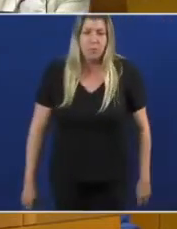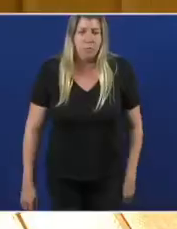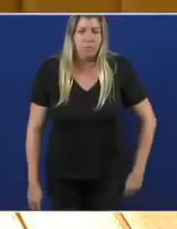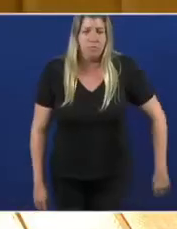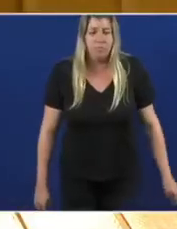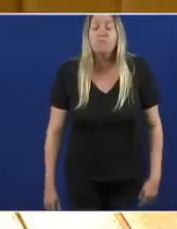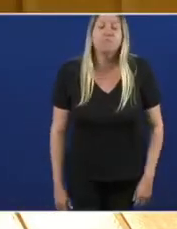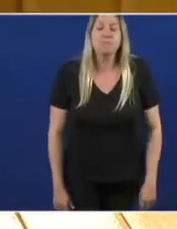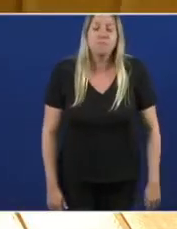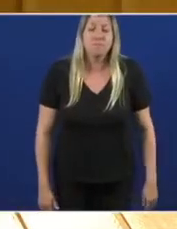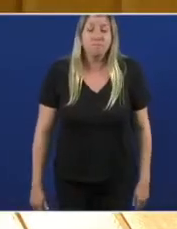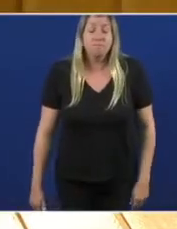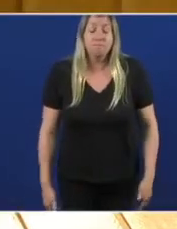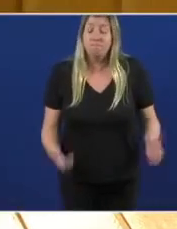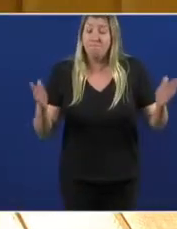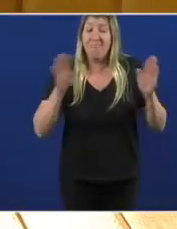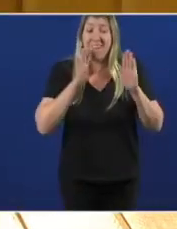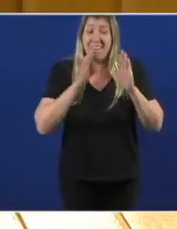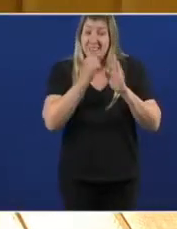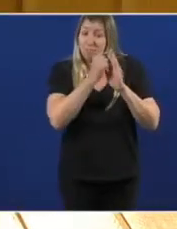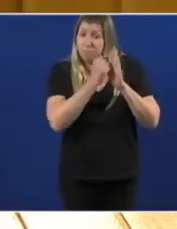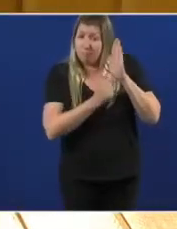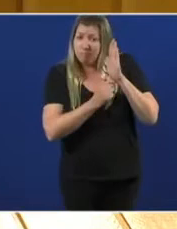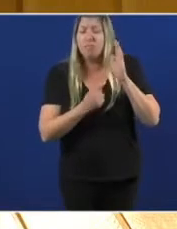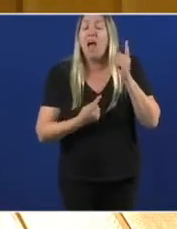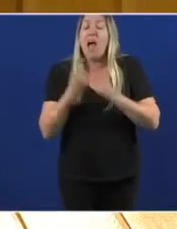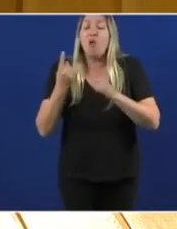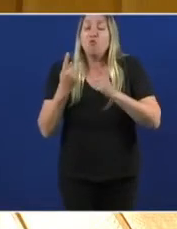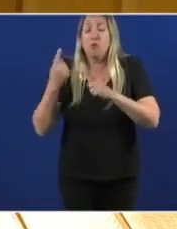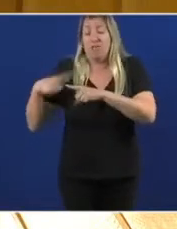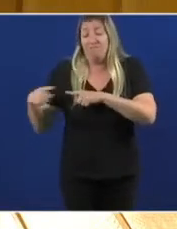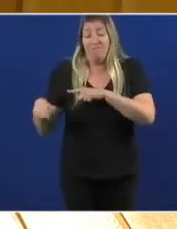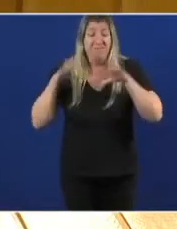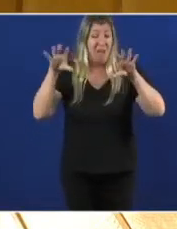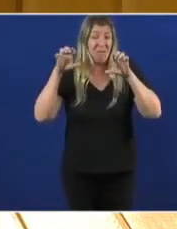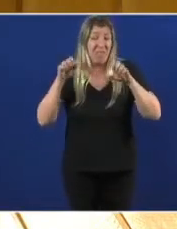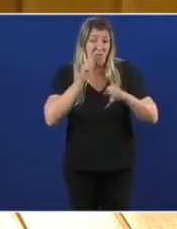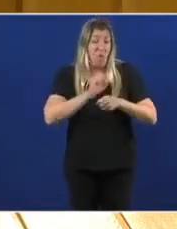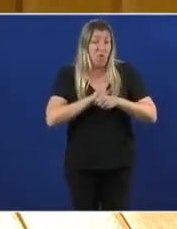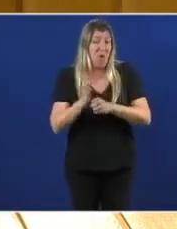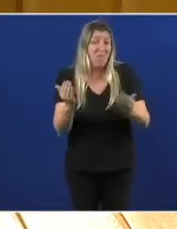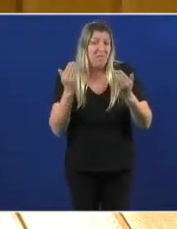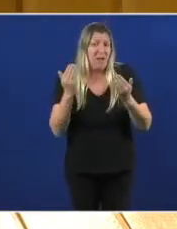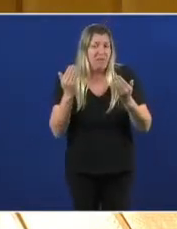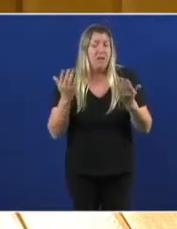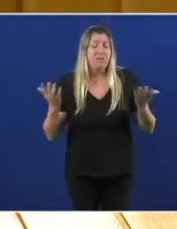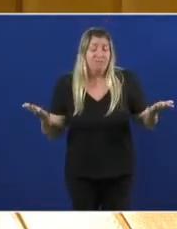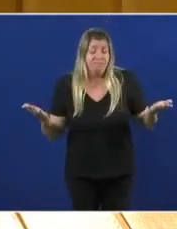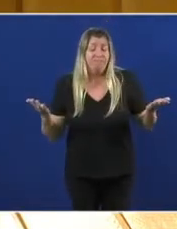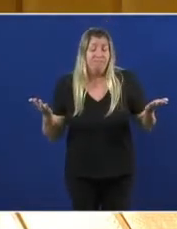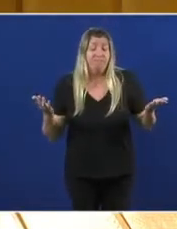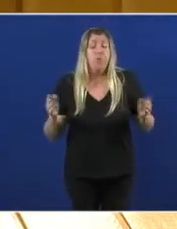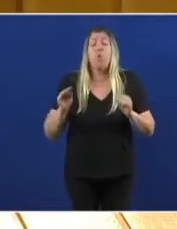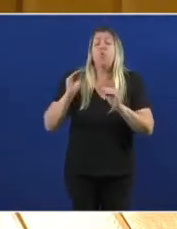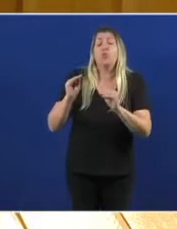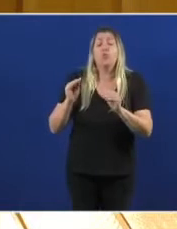Estas son, señor Feijó, algúnas das leccións que nos deixa a pandemia. E responder con propaganda e con